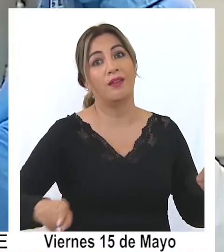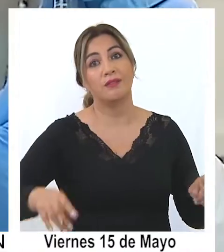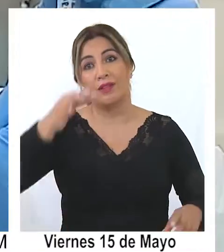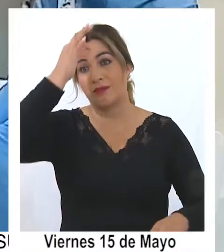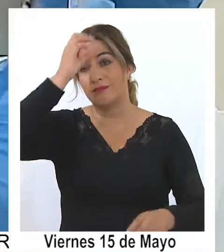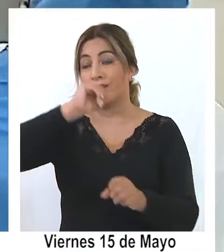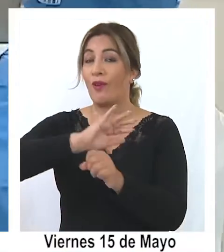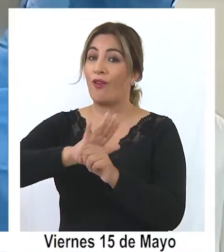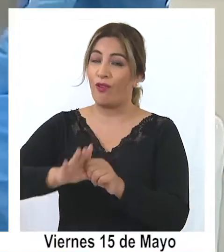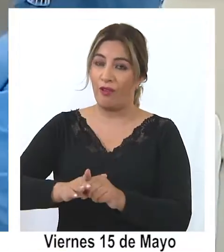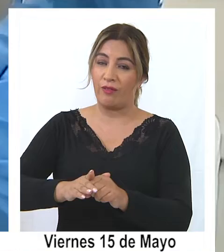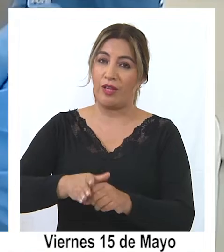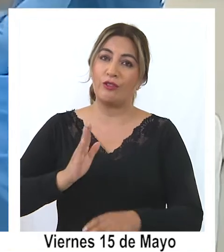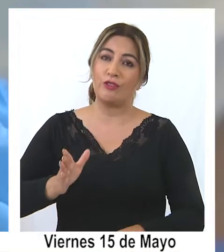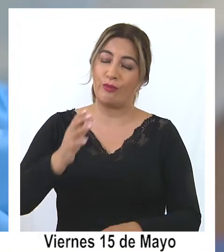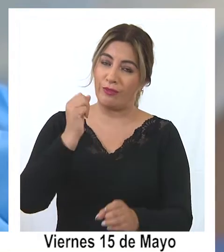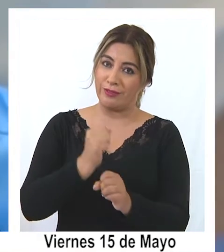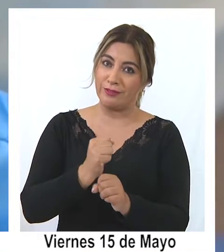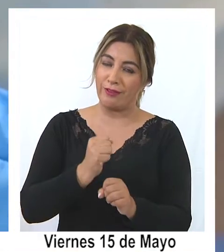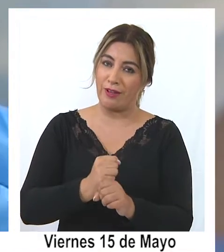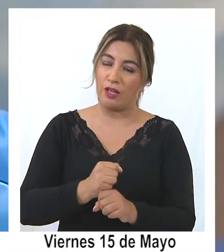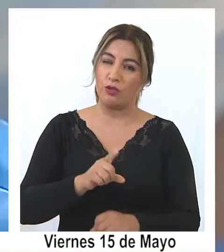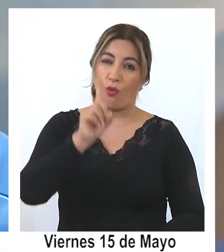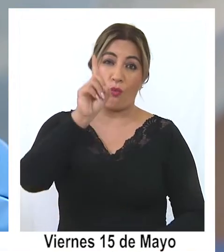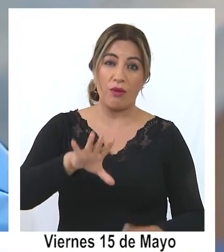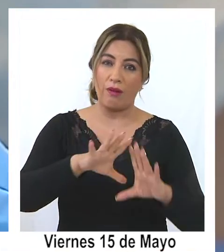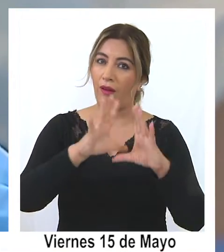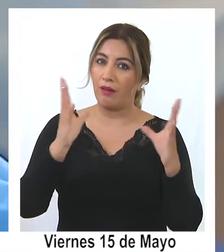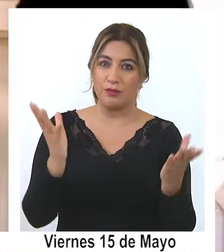esta pandemia inédita en todo el mundo.